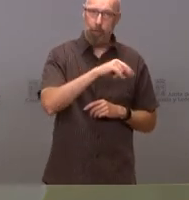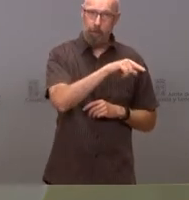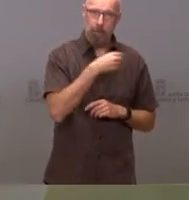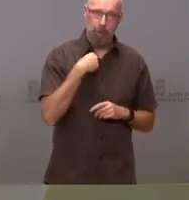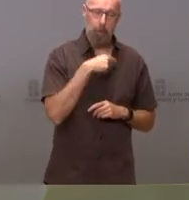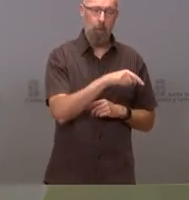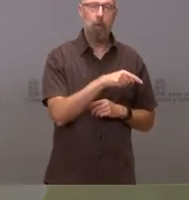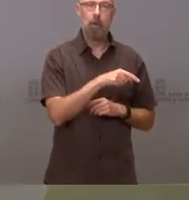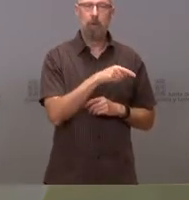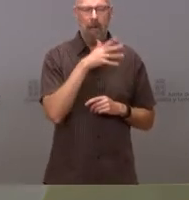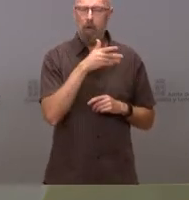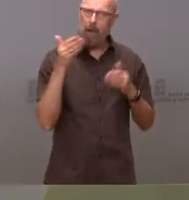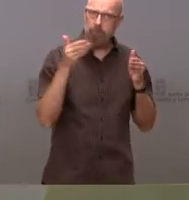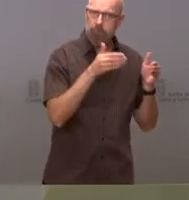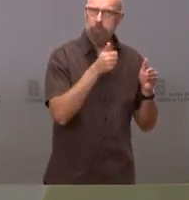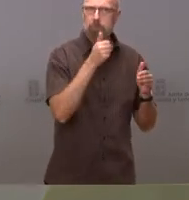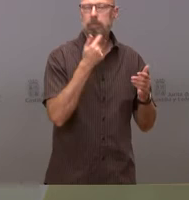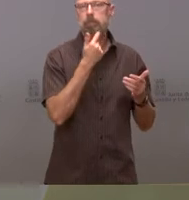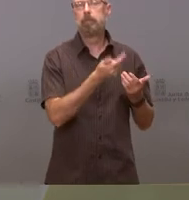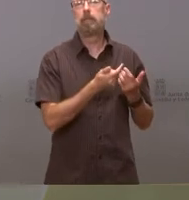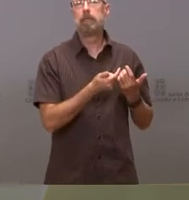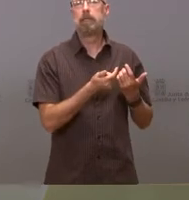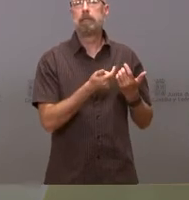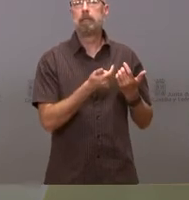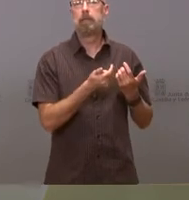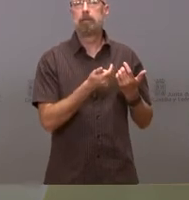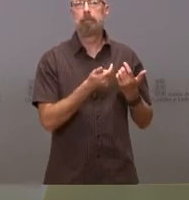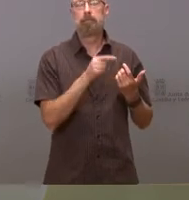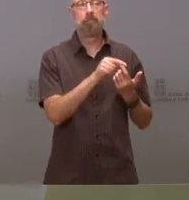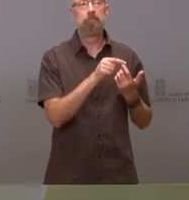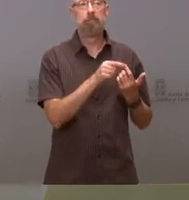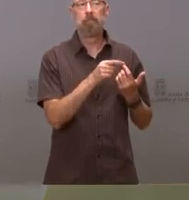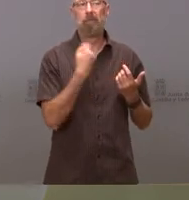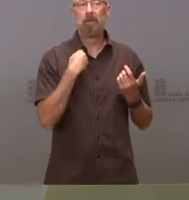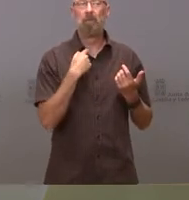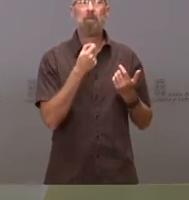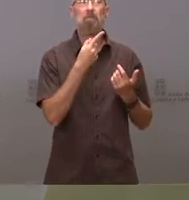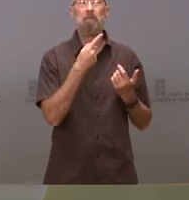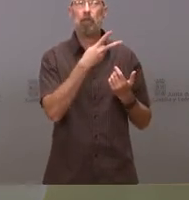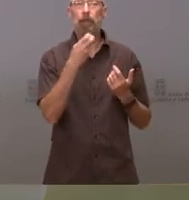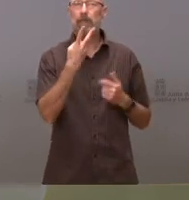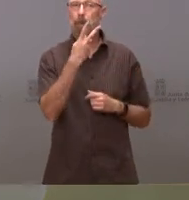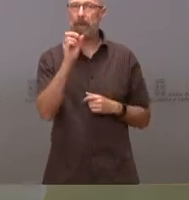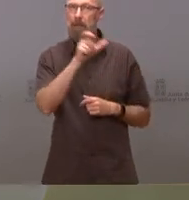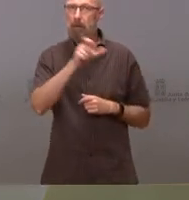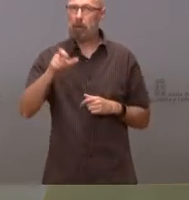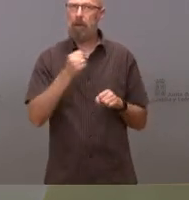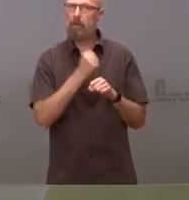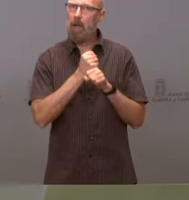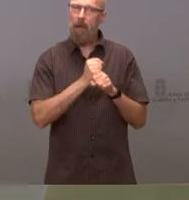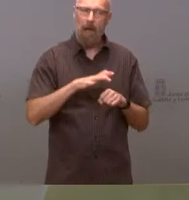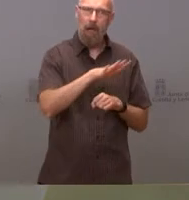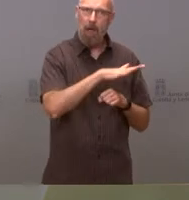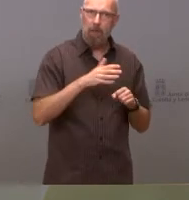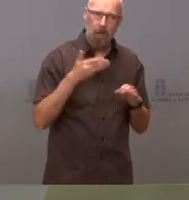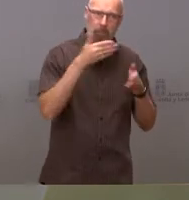nos ocupa, desde el punto de vista informativo, bueno, un dispositivo en que trabajaron hasta 1.220 personas en el dispositivo,